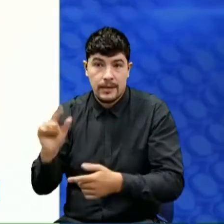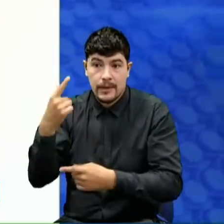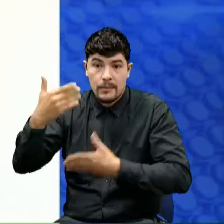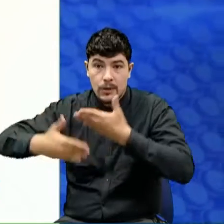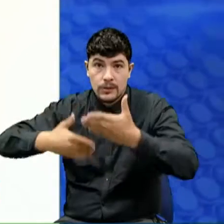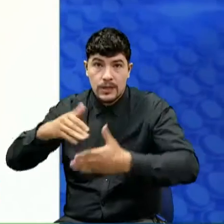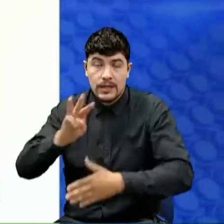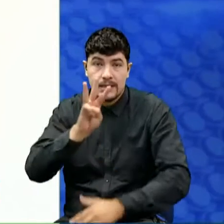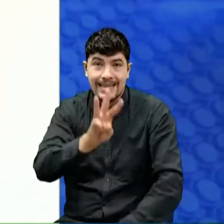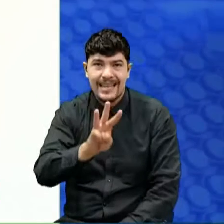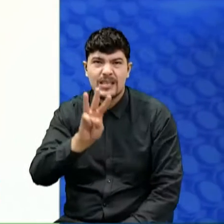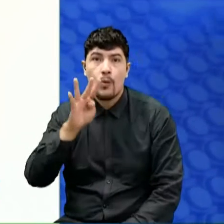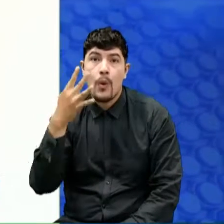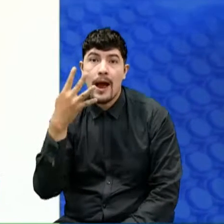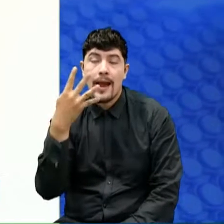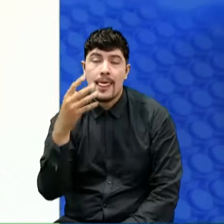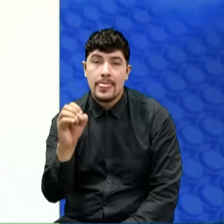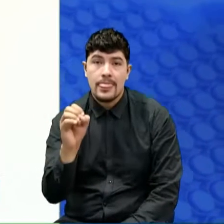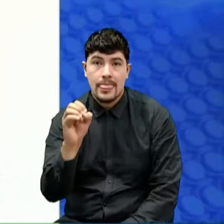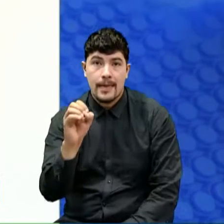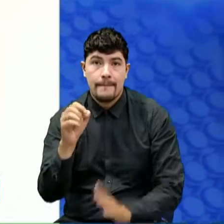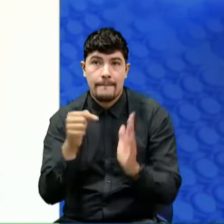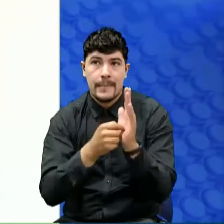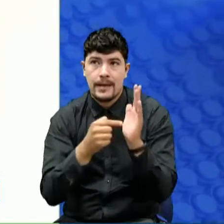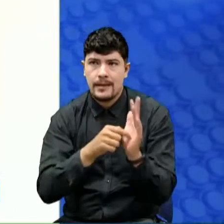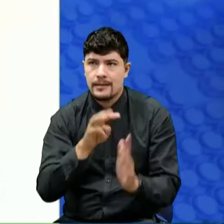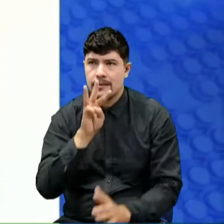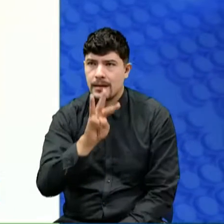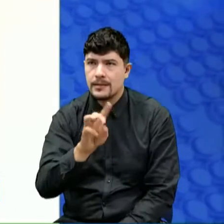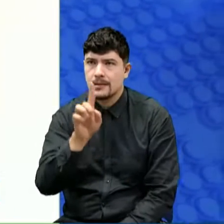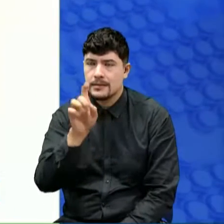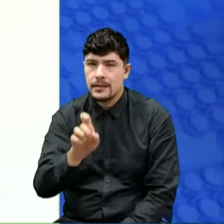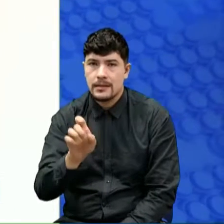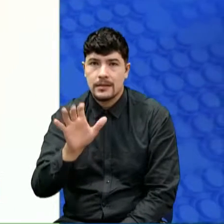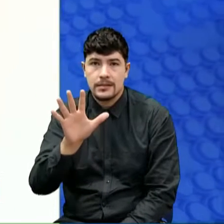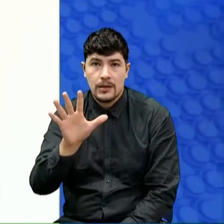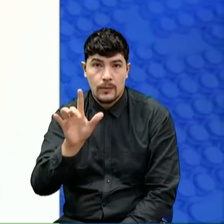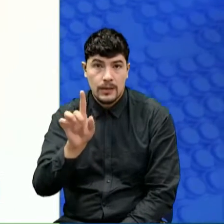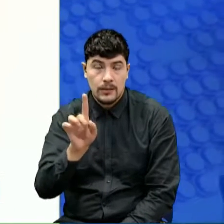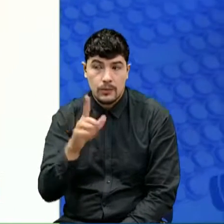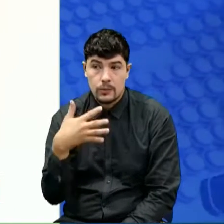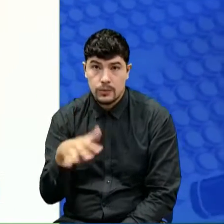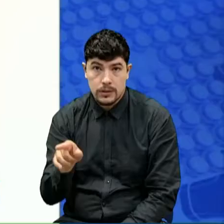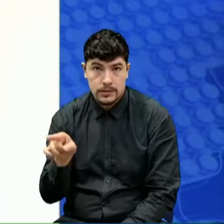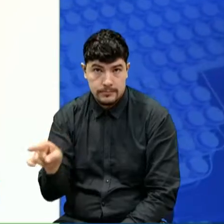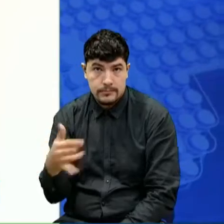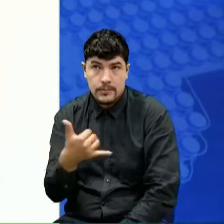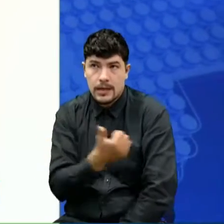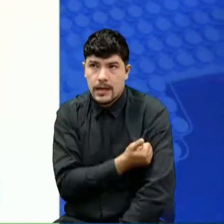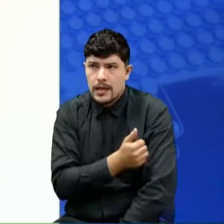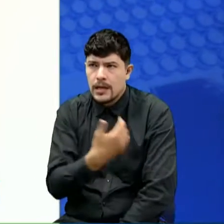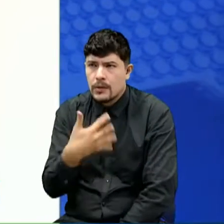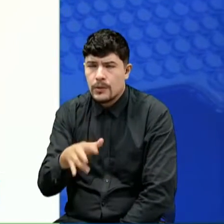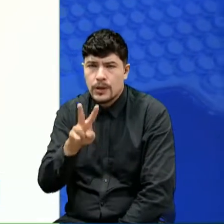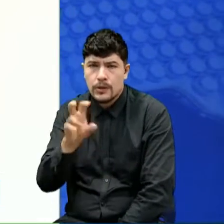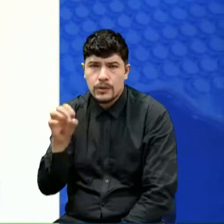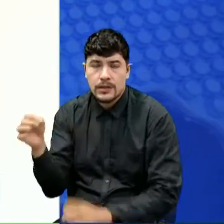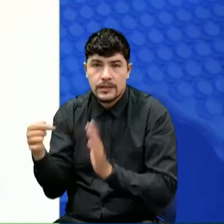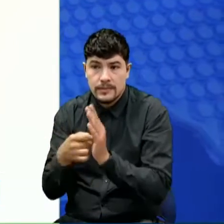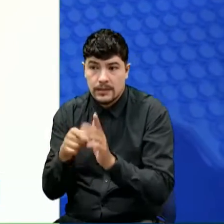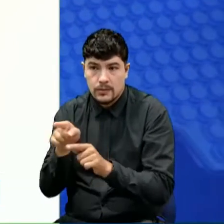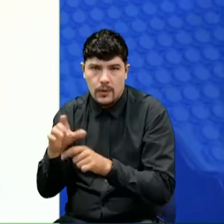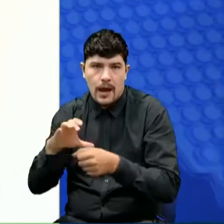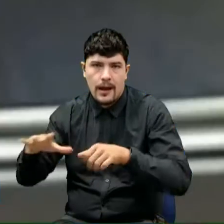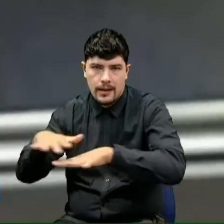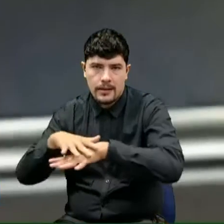fase 340 mil 651 mil vacunas de las cuales 200 mil 653 vacunas son para Cúcuta